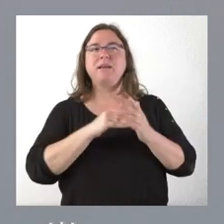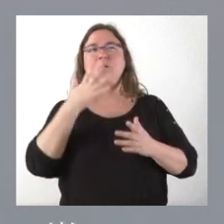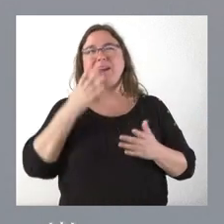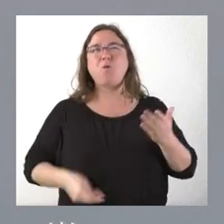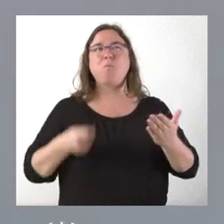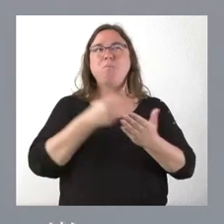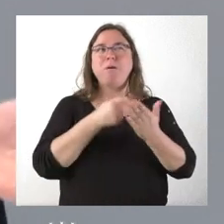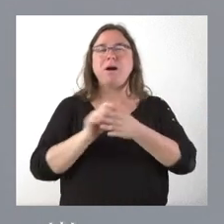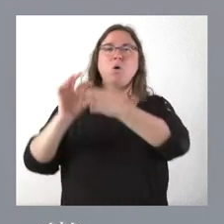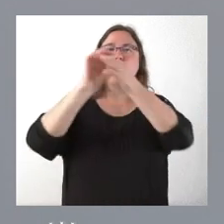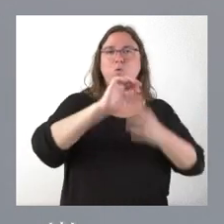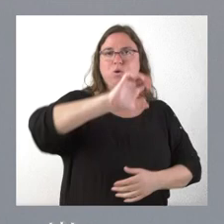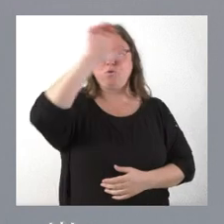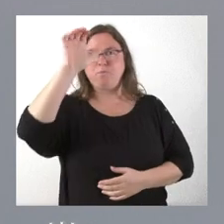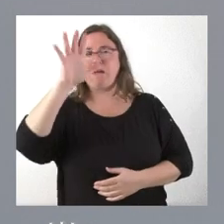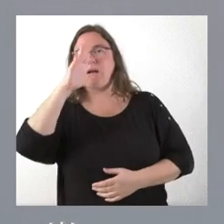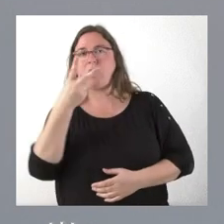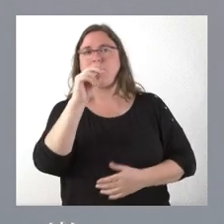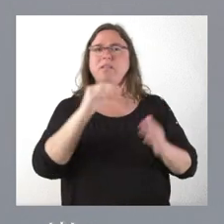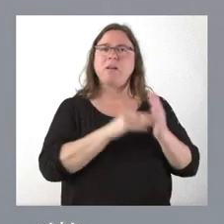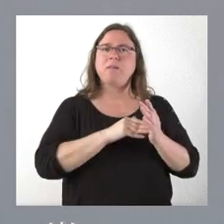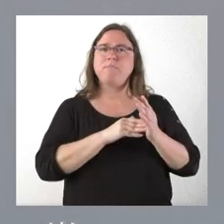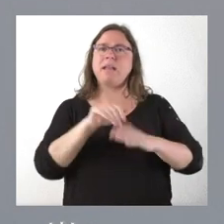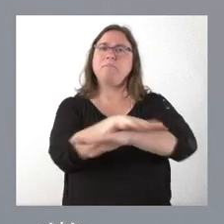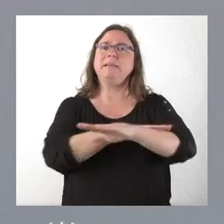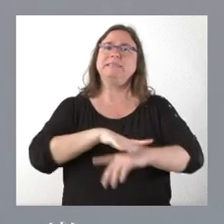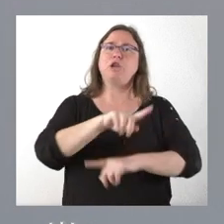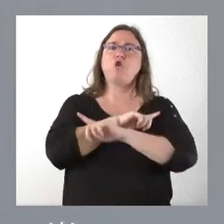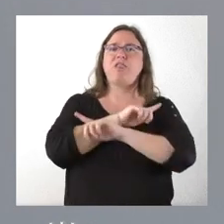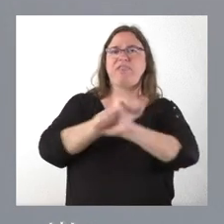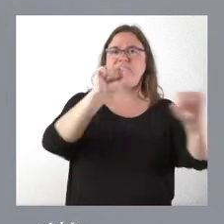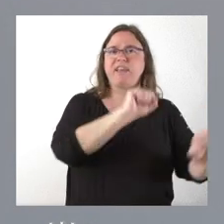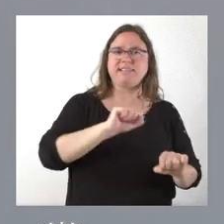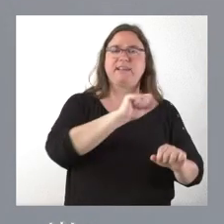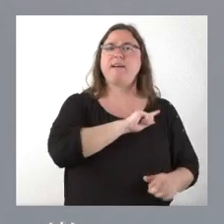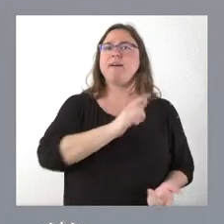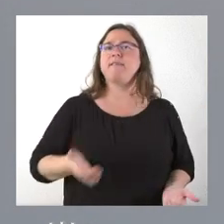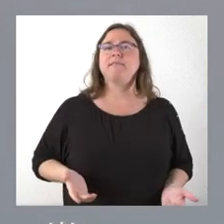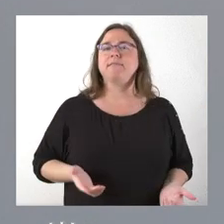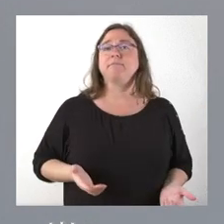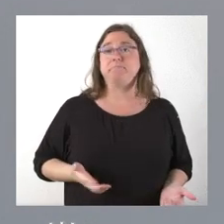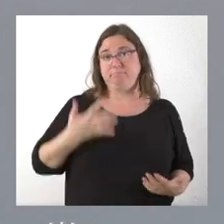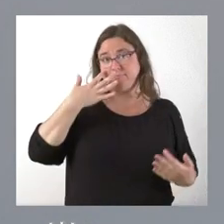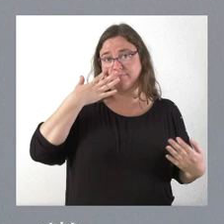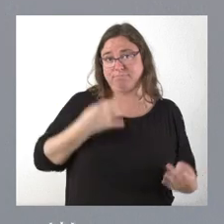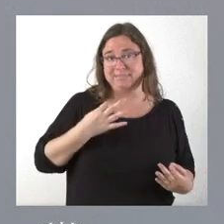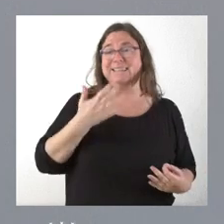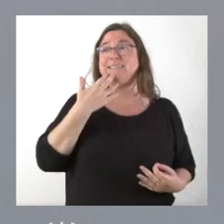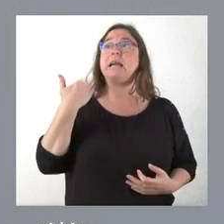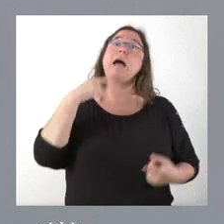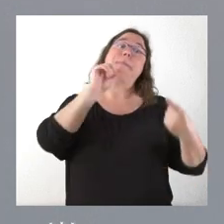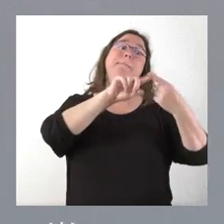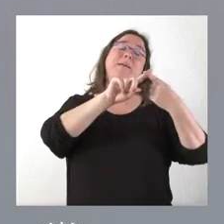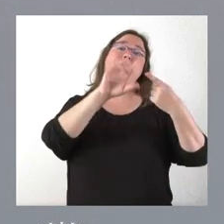Europea. Ahora 20.000 del Ministerio de Defensa. Esto tiene mucha credibilidad si viéramos que las 50.000 primeras